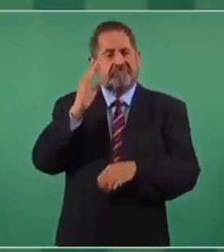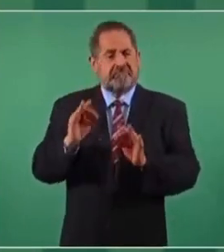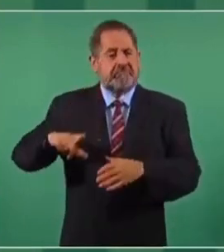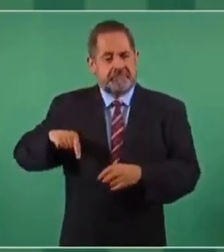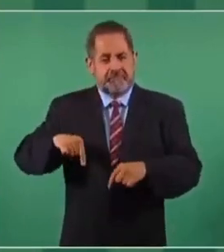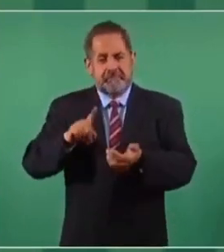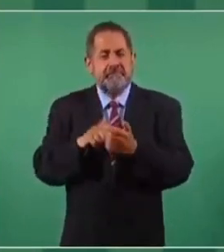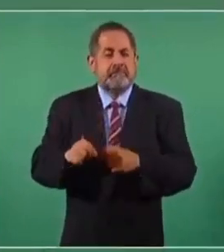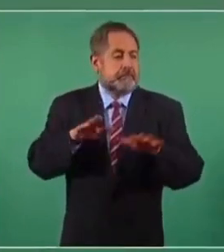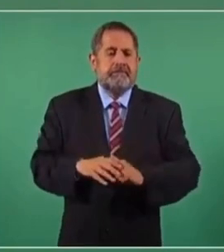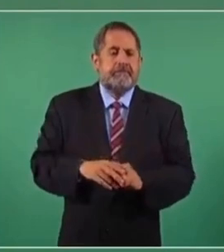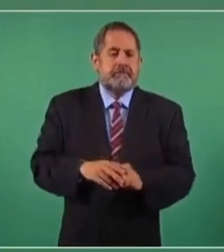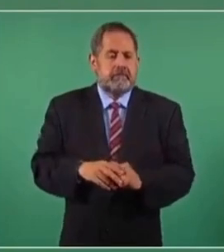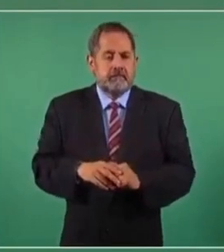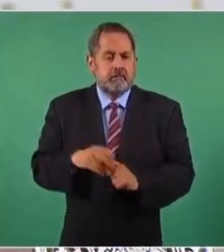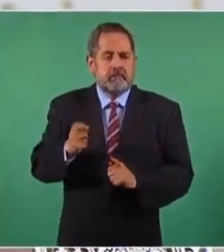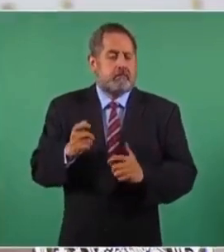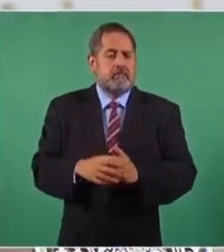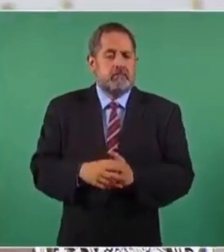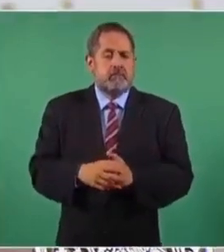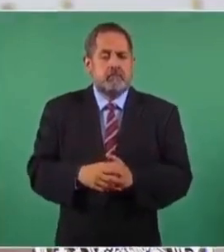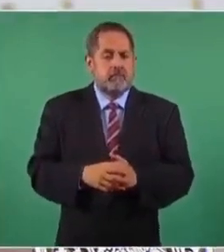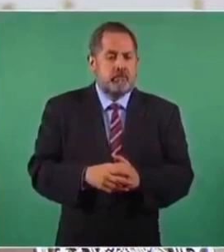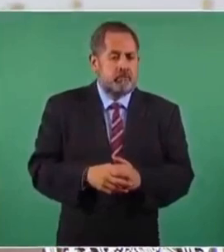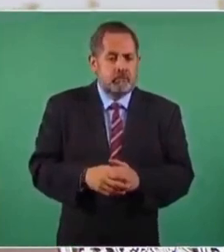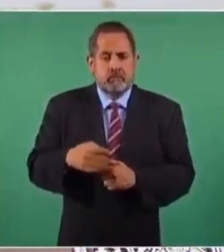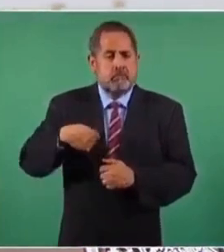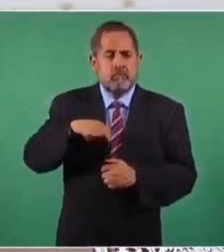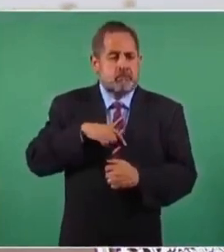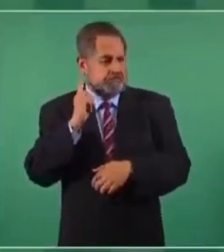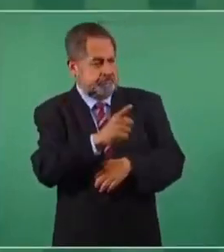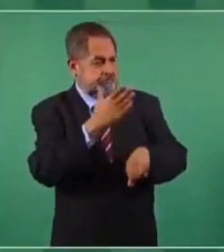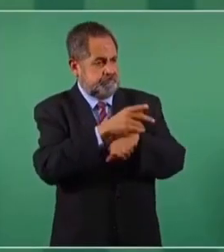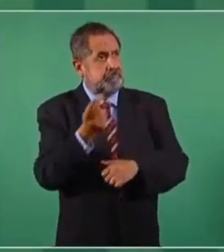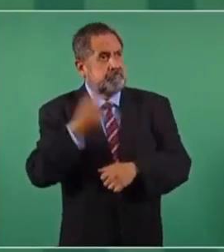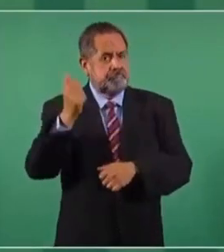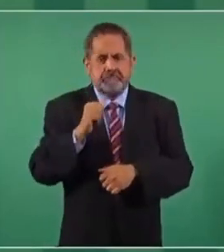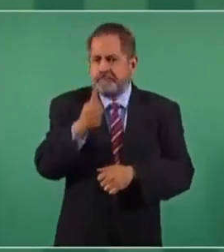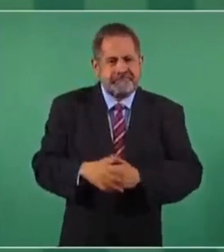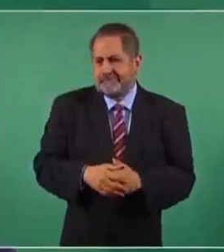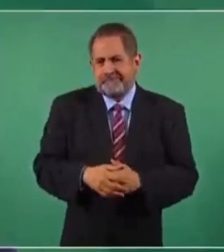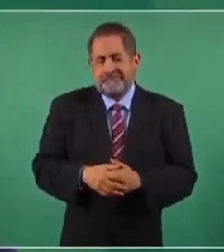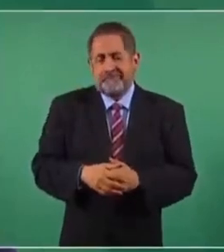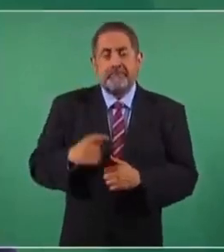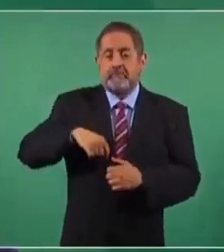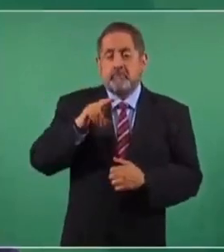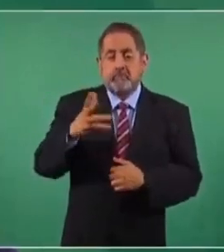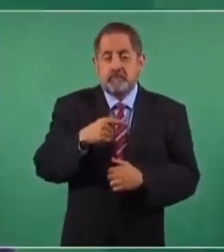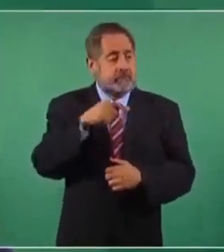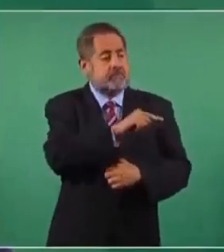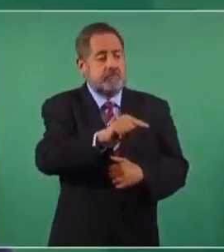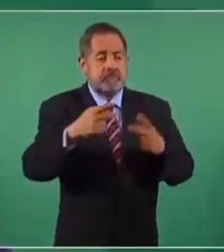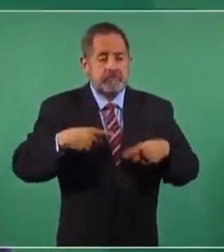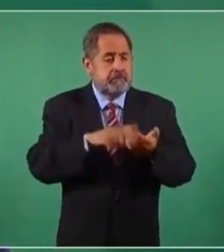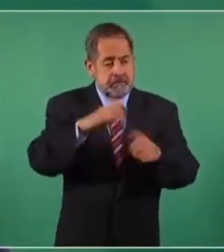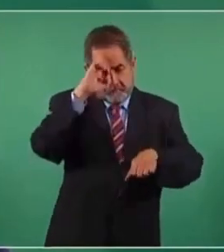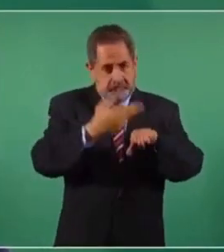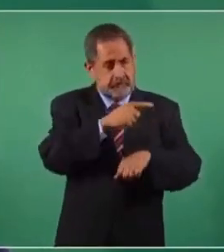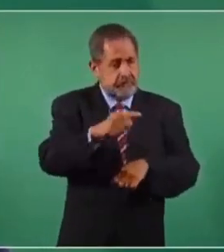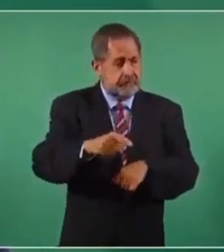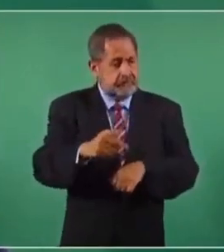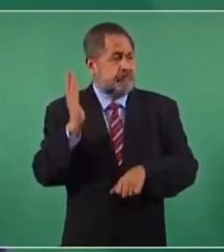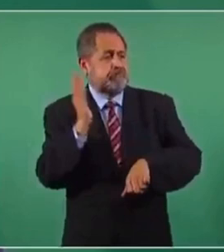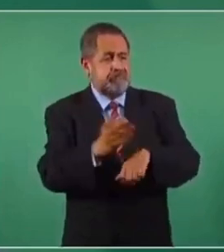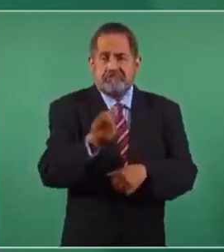se olvidan cosas, es que no hemos aplicado el 33, no hemos expulsado a ningún extranjero